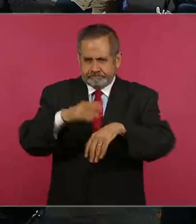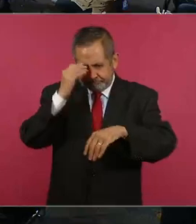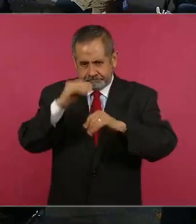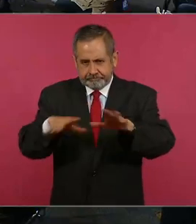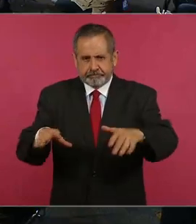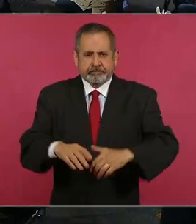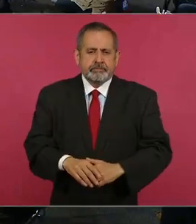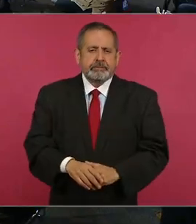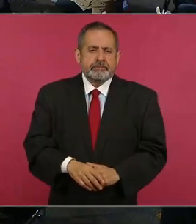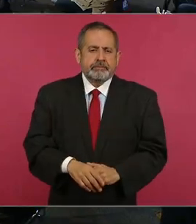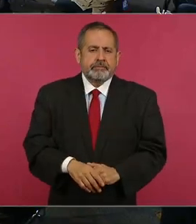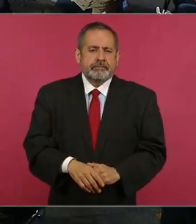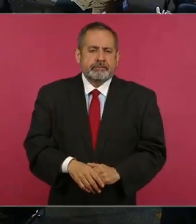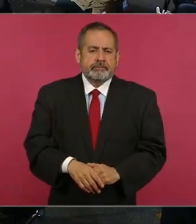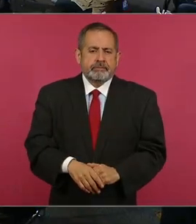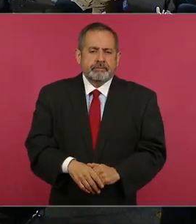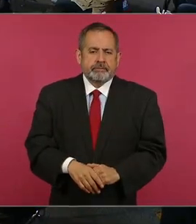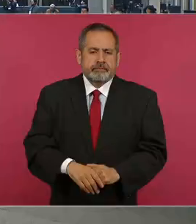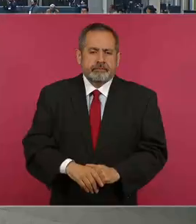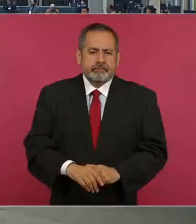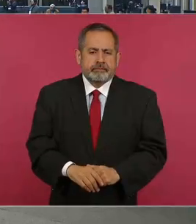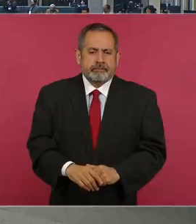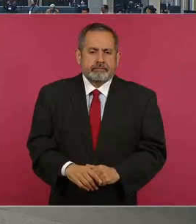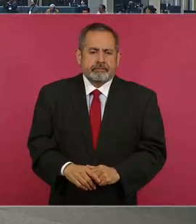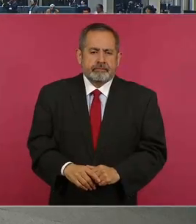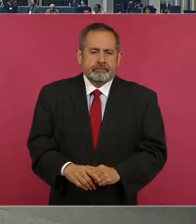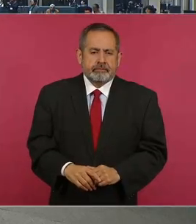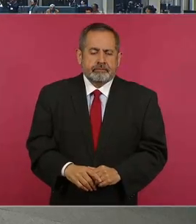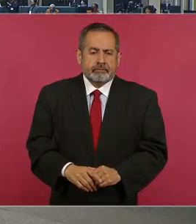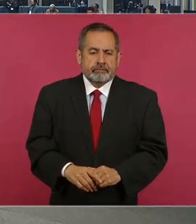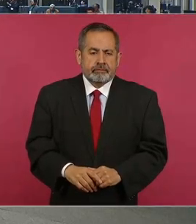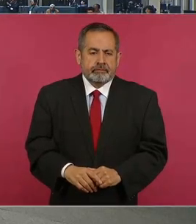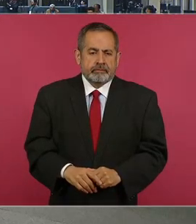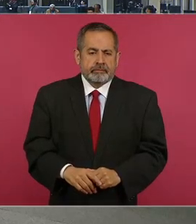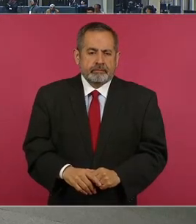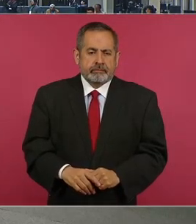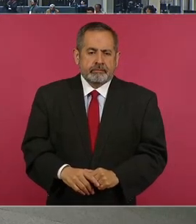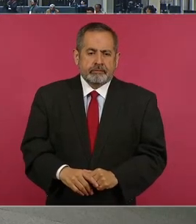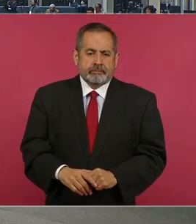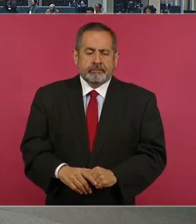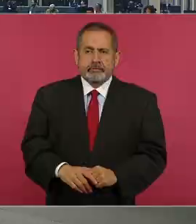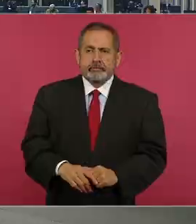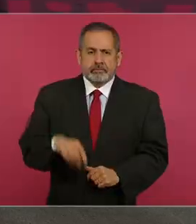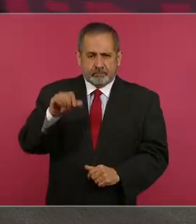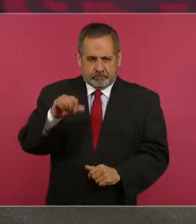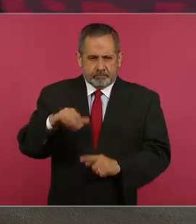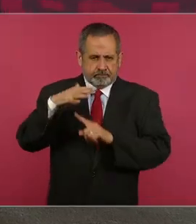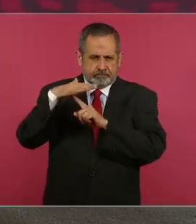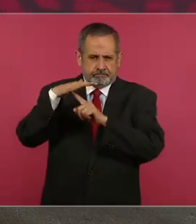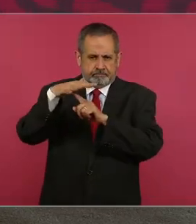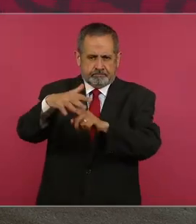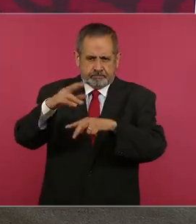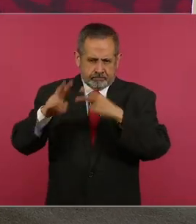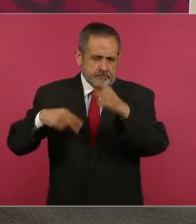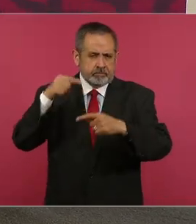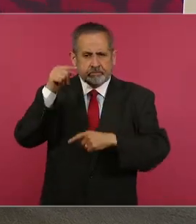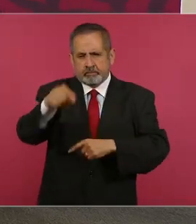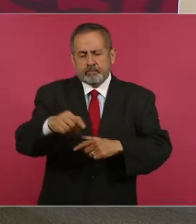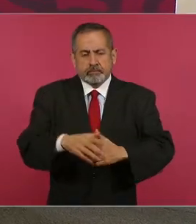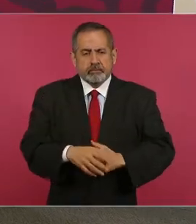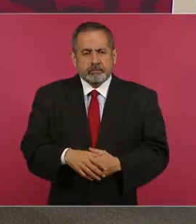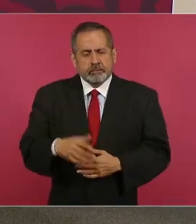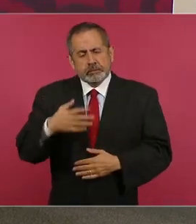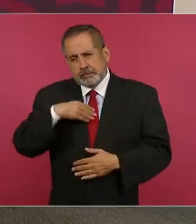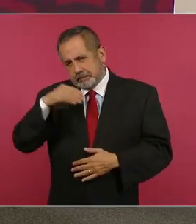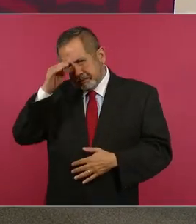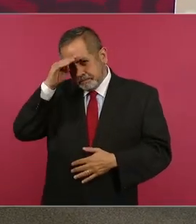vía aérea o vía terrestre? Hoy. Hoy vía aérea. ¿A qué hora vía aérea? Estaba